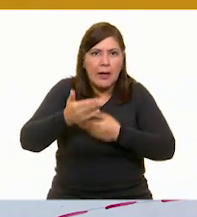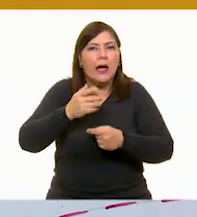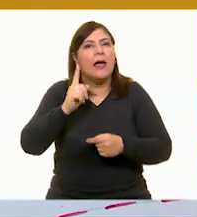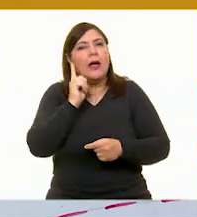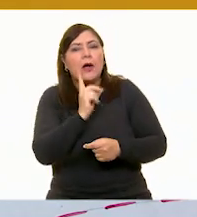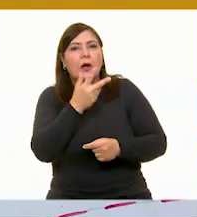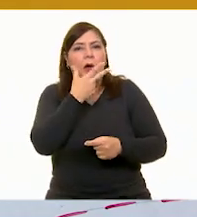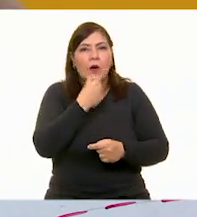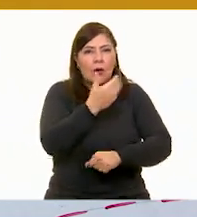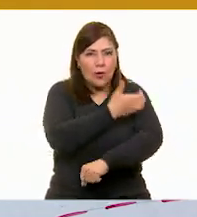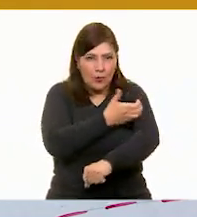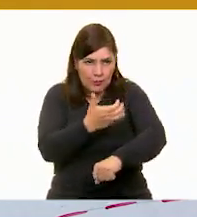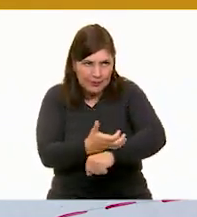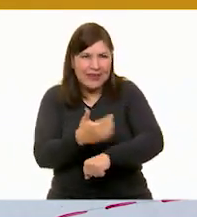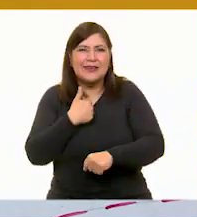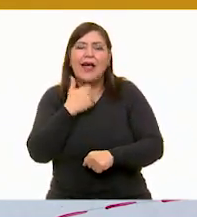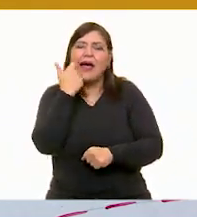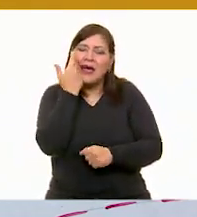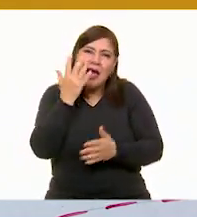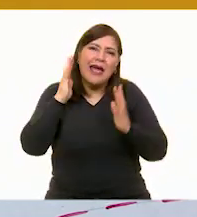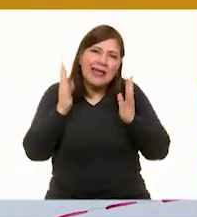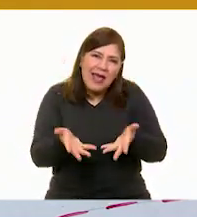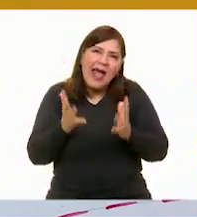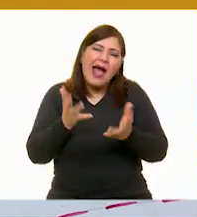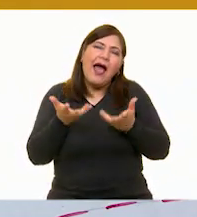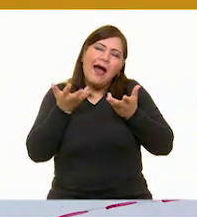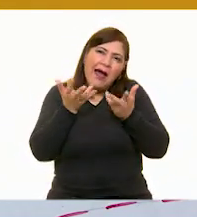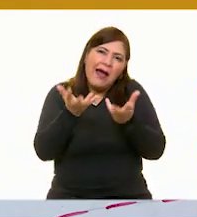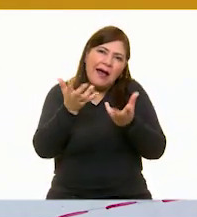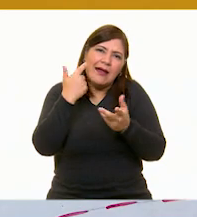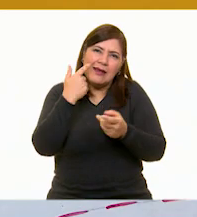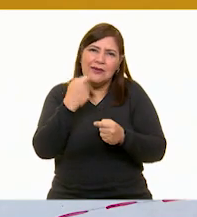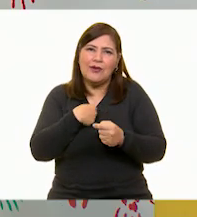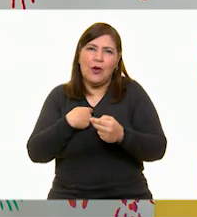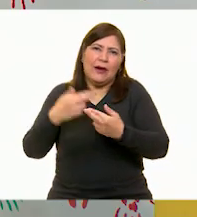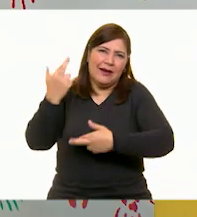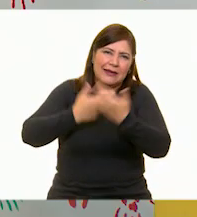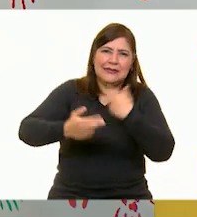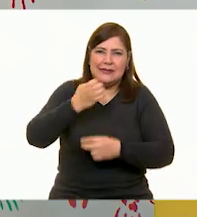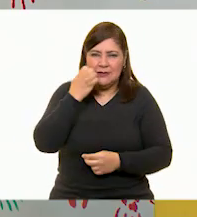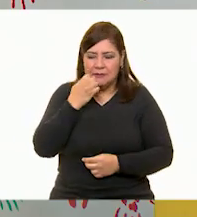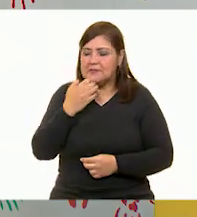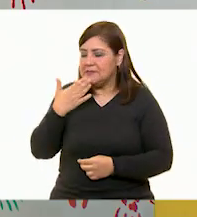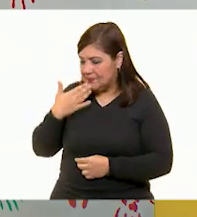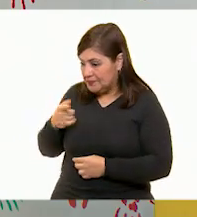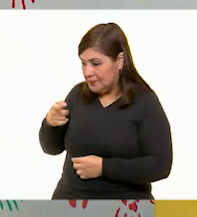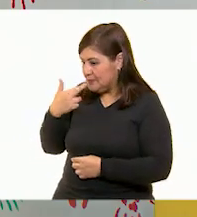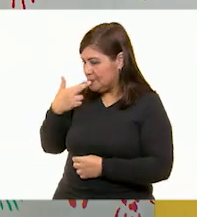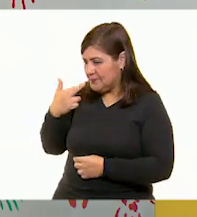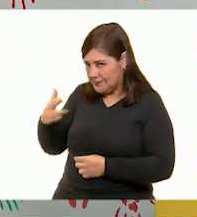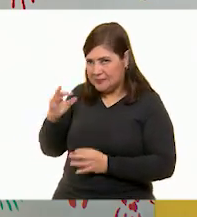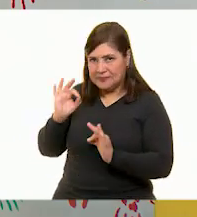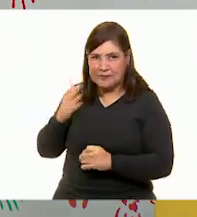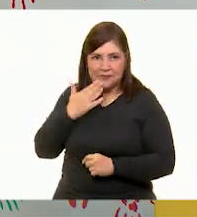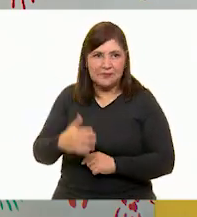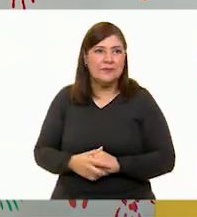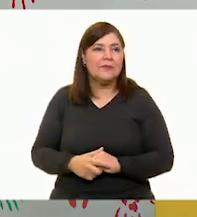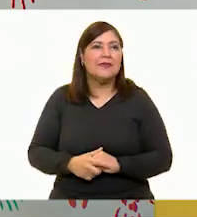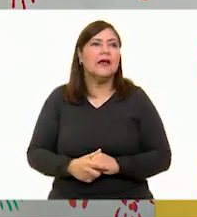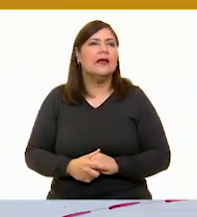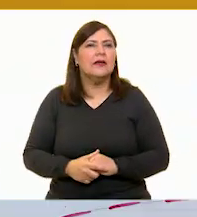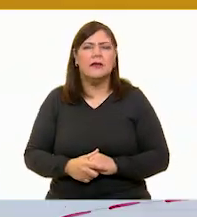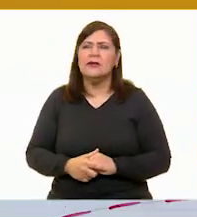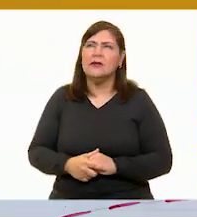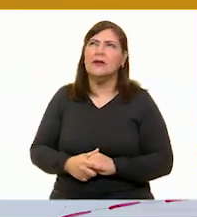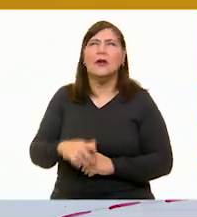y compañeros. Ya quiero regresar a la escuela, sí. Muy bien, Panchito. Excelente respuesta. Y tú,